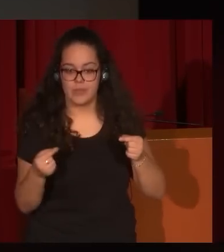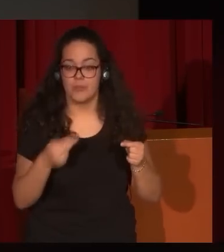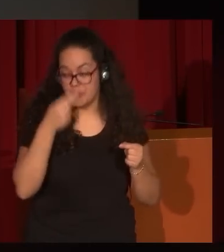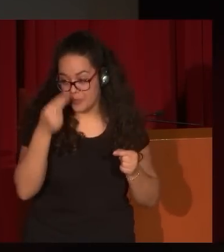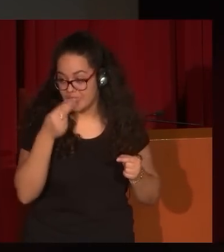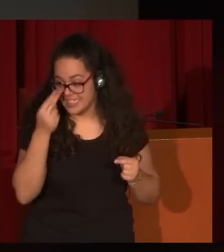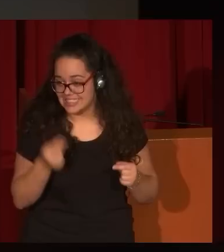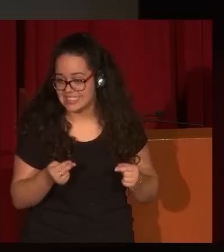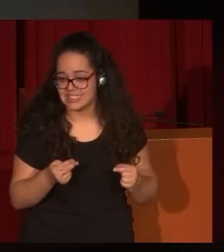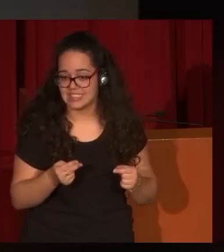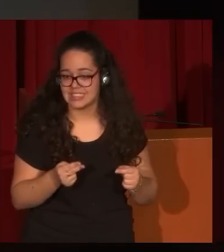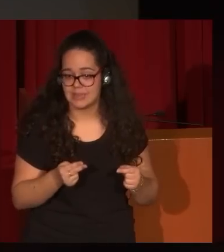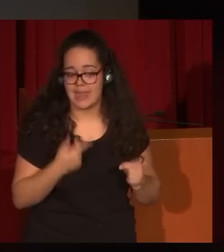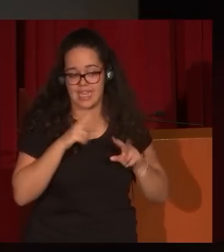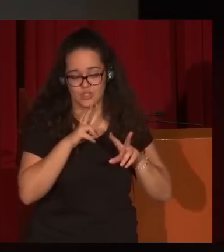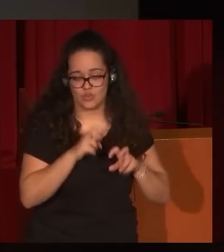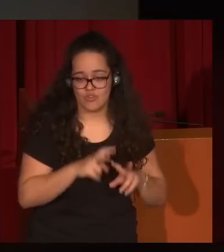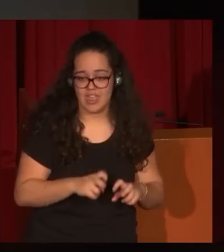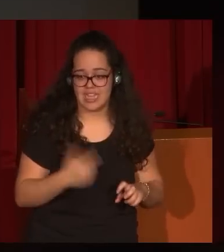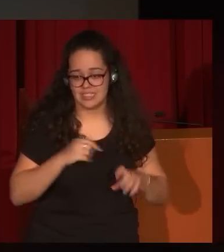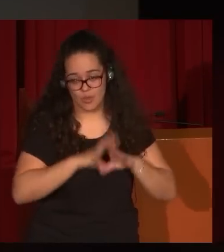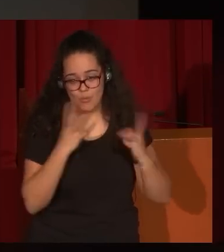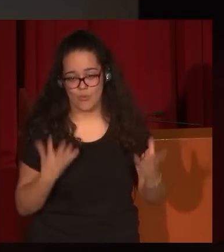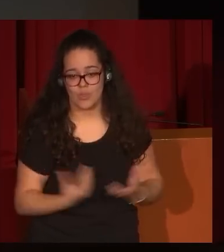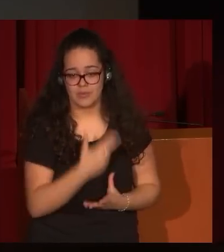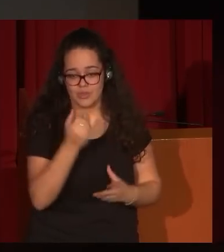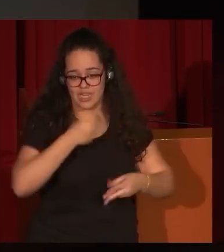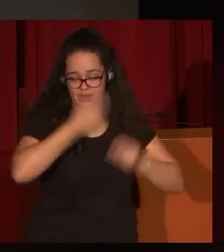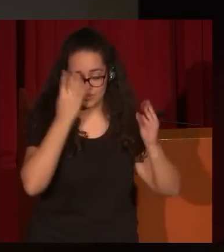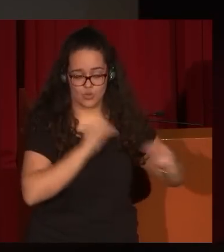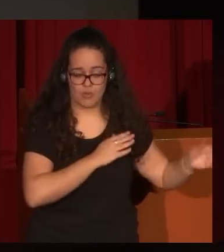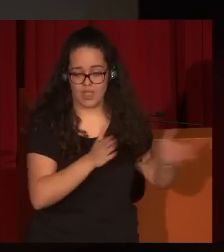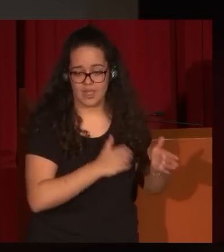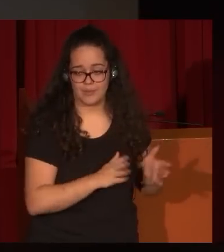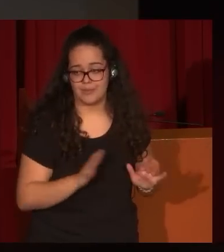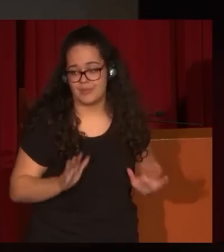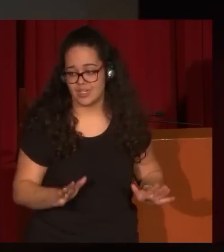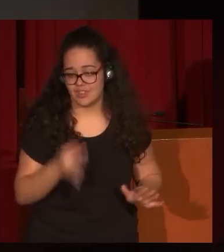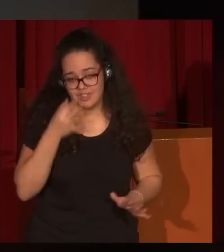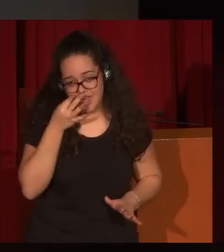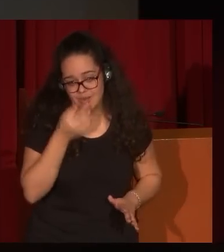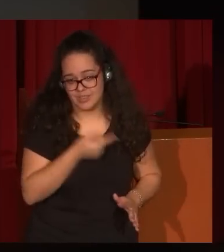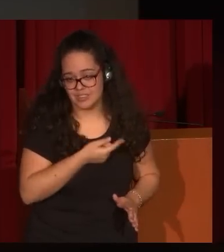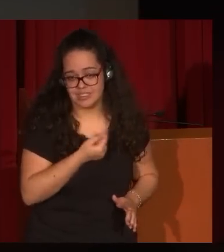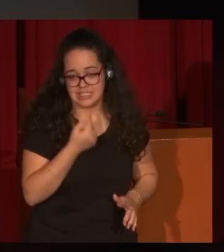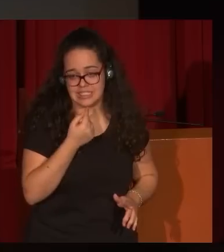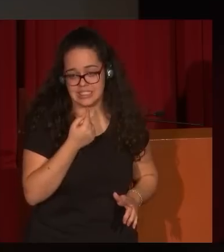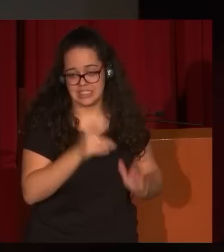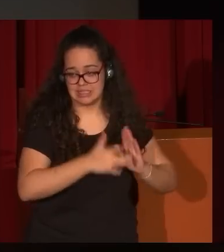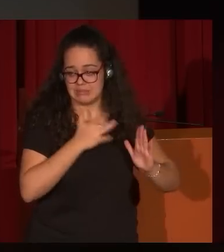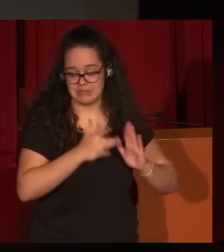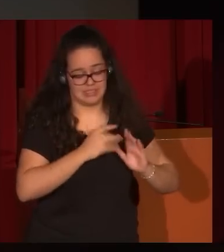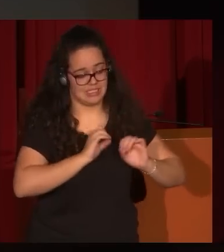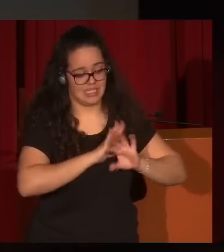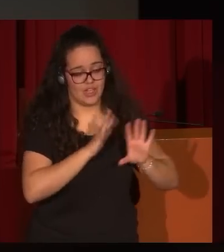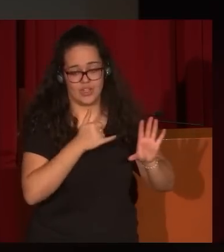para estudiar este mundo de la pintura alegórica de su tiempo, pero realmente nos dicen también las medidas dotes